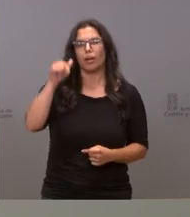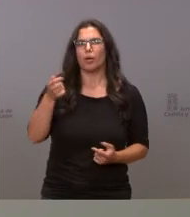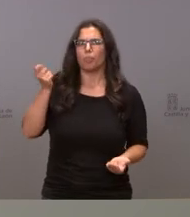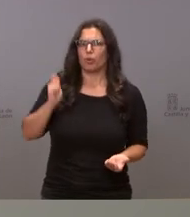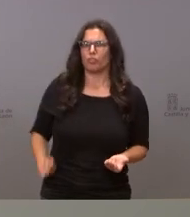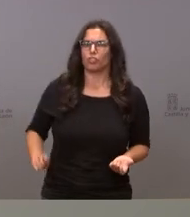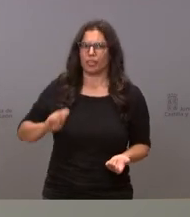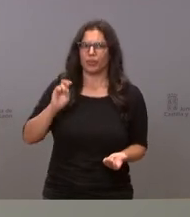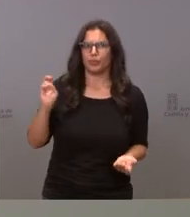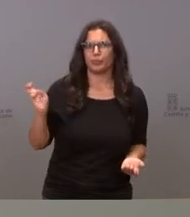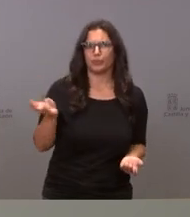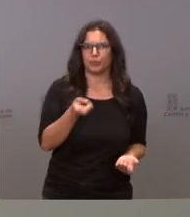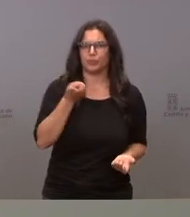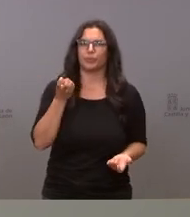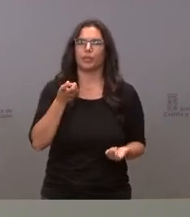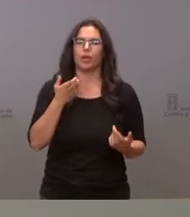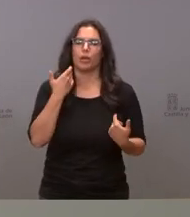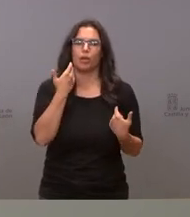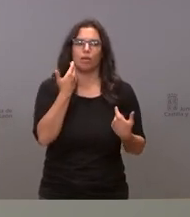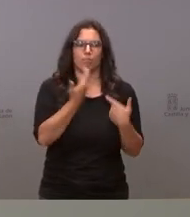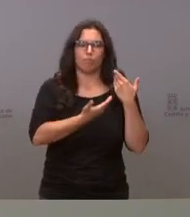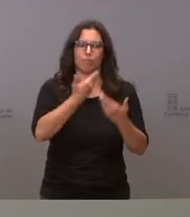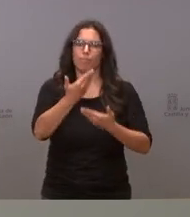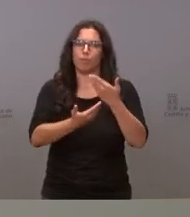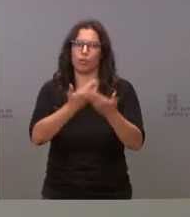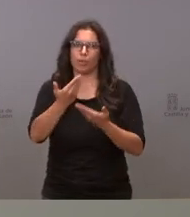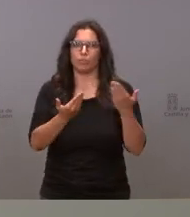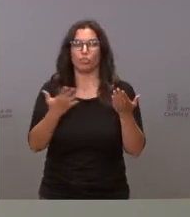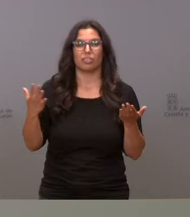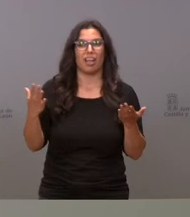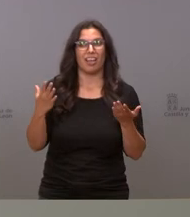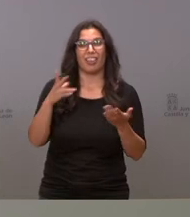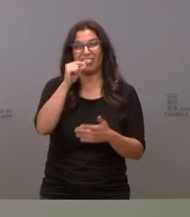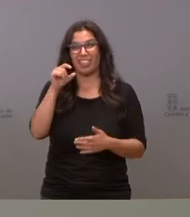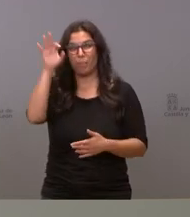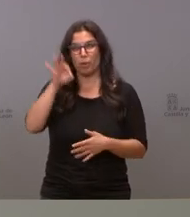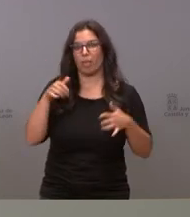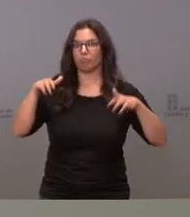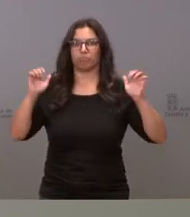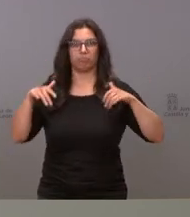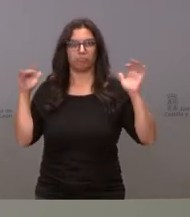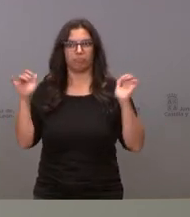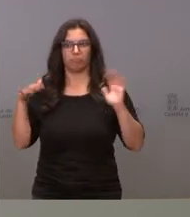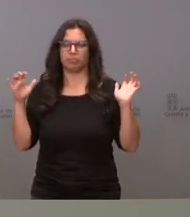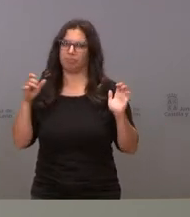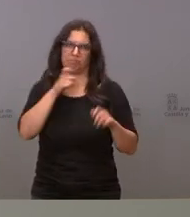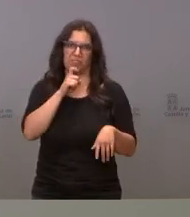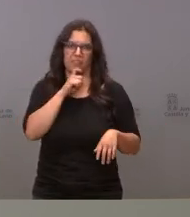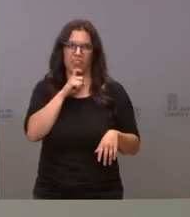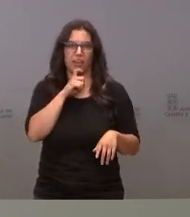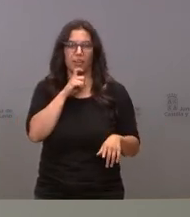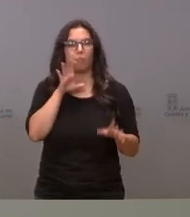implicados en el proceso es difícil que haya un 100% de profesionales que hagan objeción de conciencia pero bueno